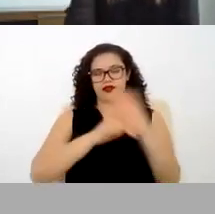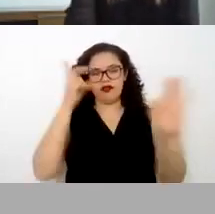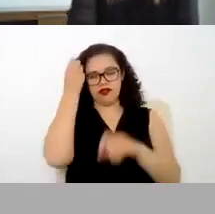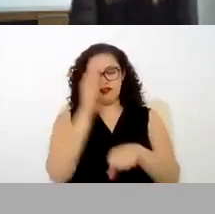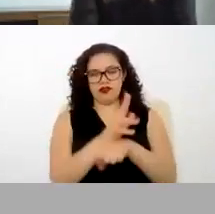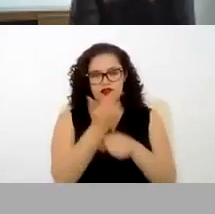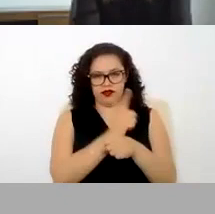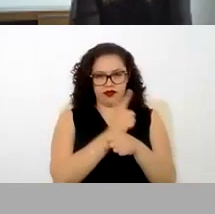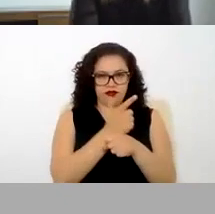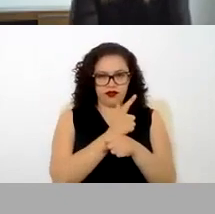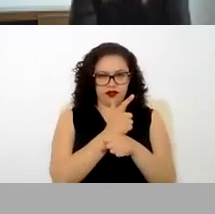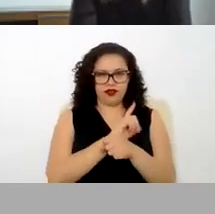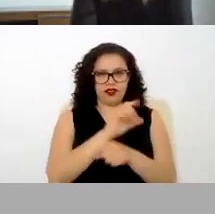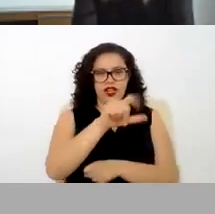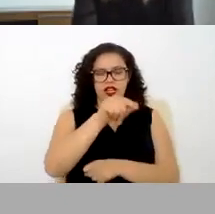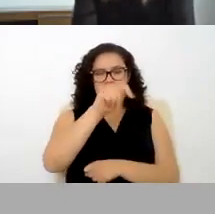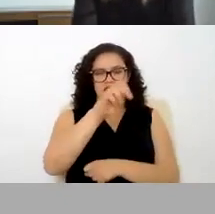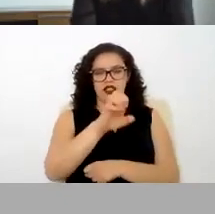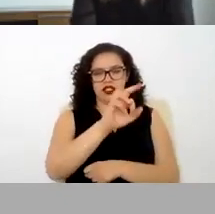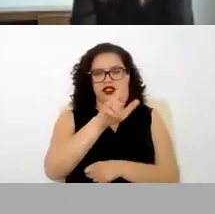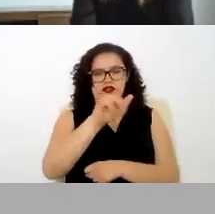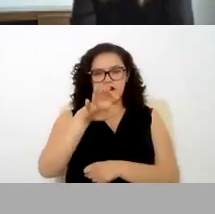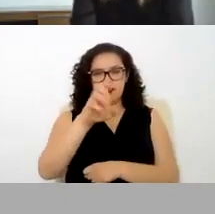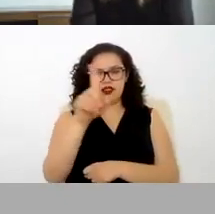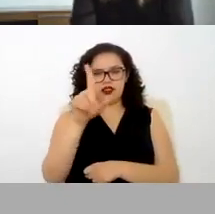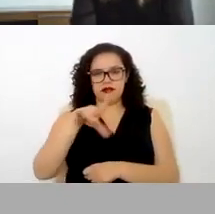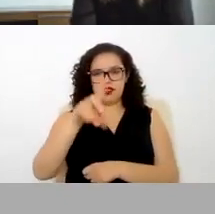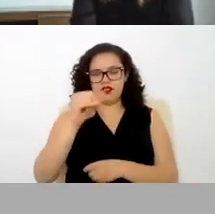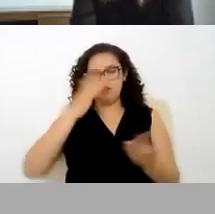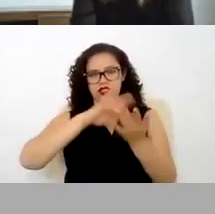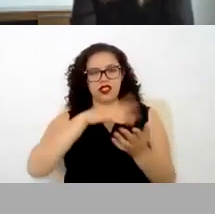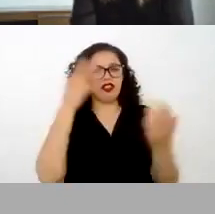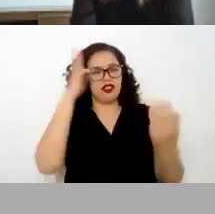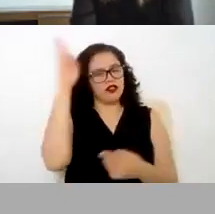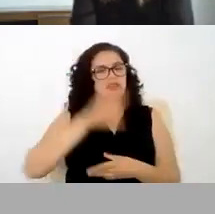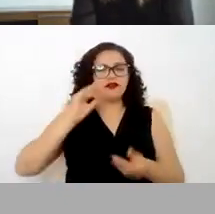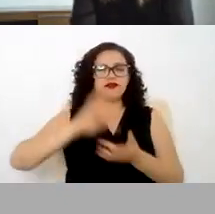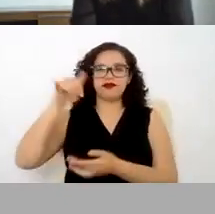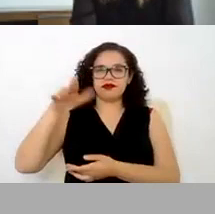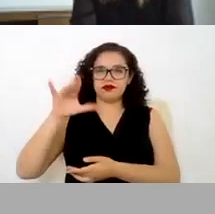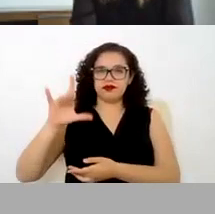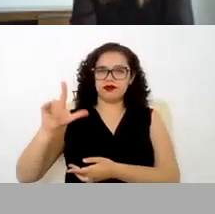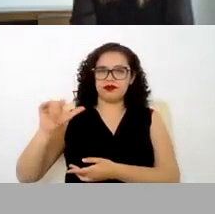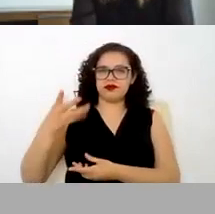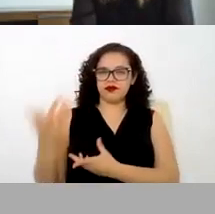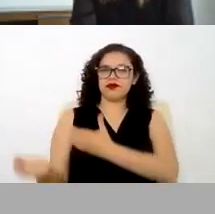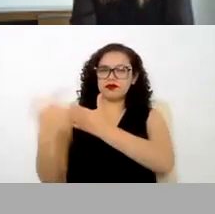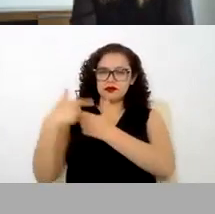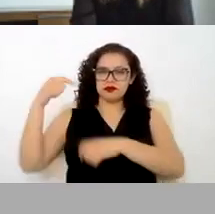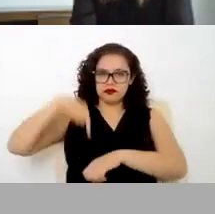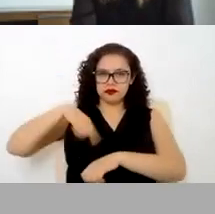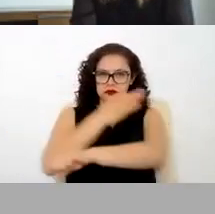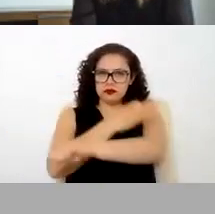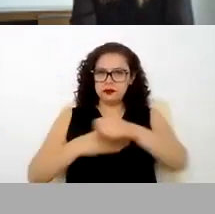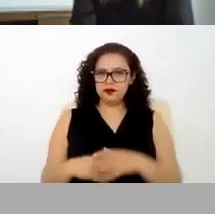programas asistenciales la licenciada Arlet Ruiz Mendoza muchas gracias maestra muchas gracias también a Juan Carlos que estuvo con